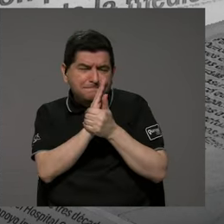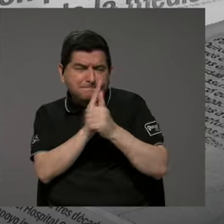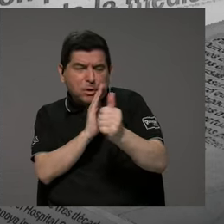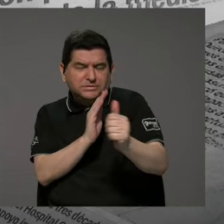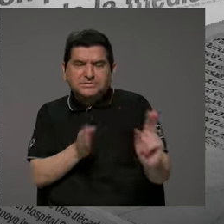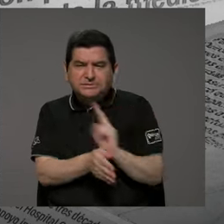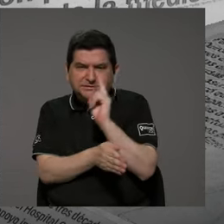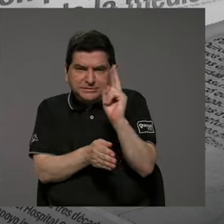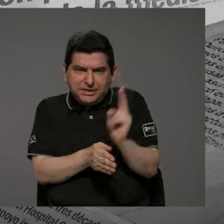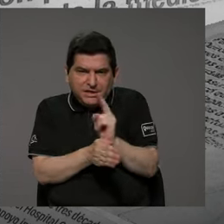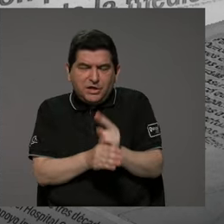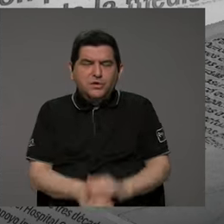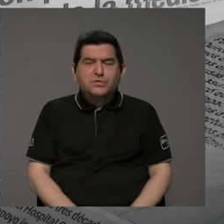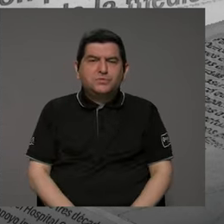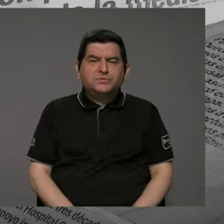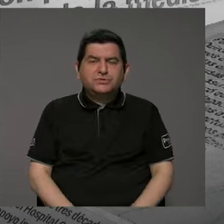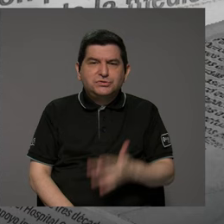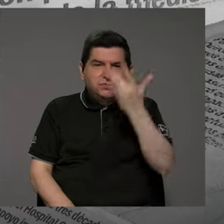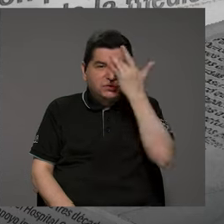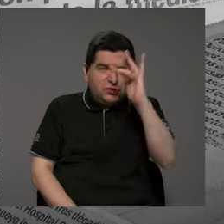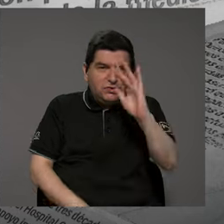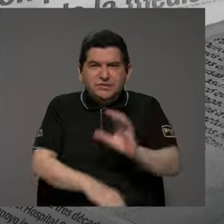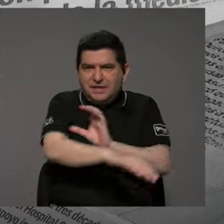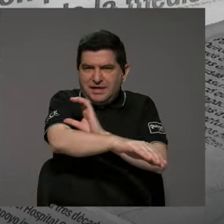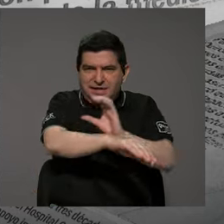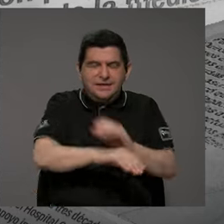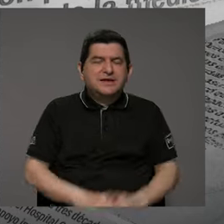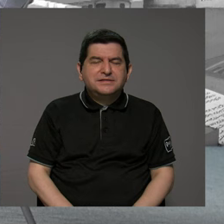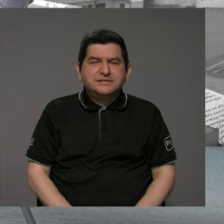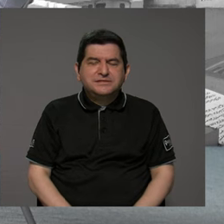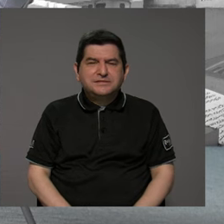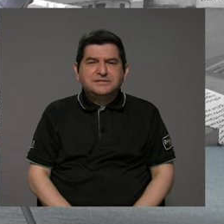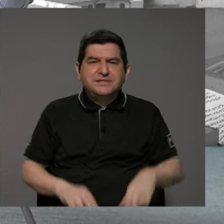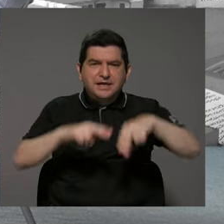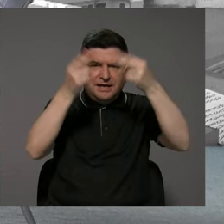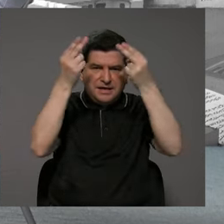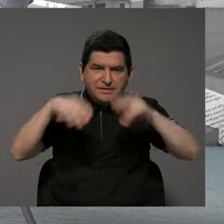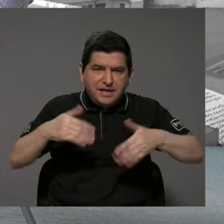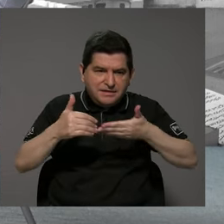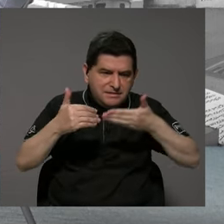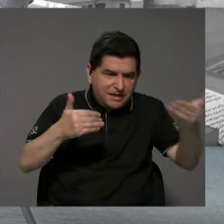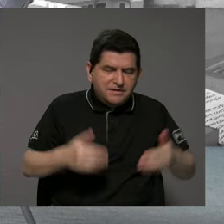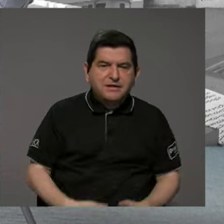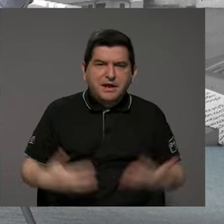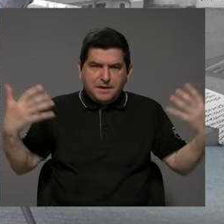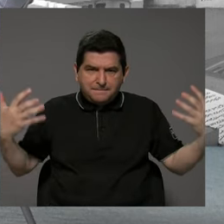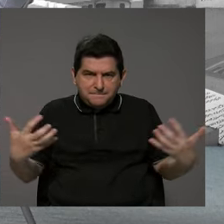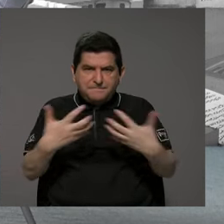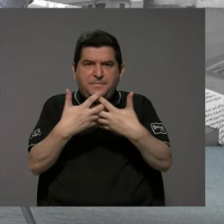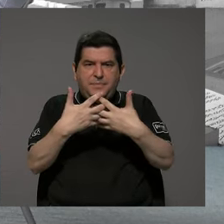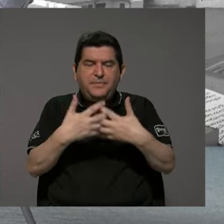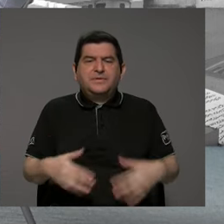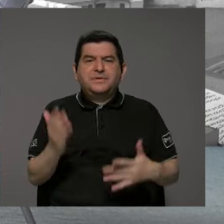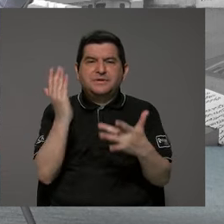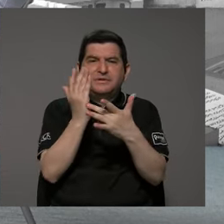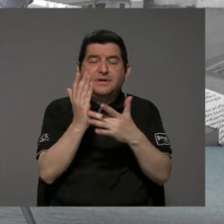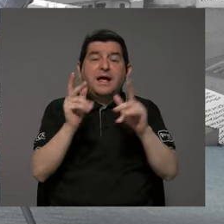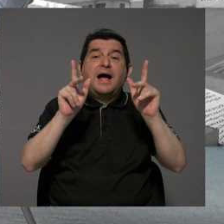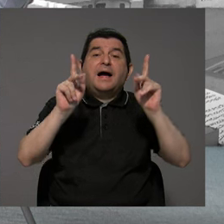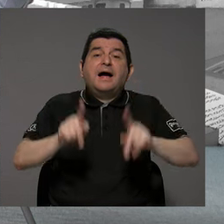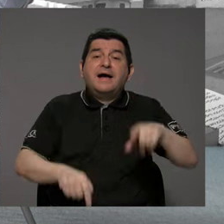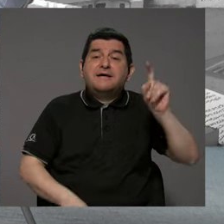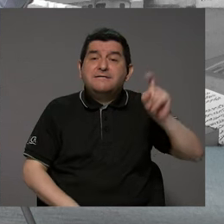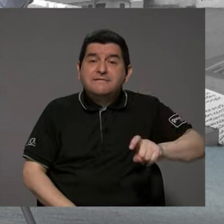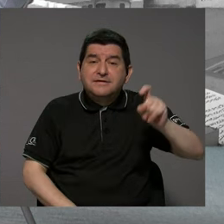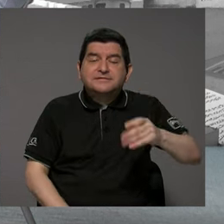el uso de inteligencia artificial, de internet de las cosas, lograr apalancarse con la tecnología requiere que las personas puedan